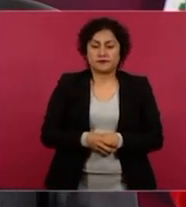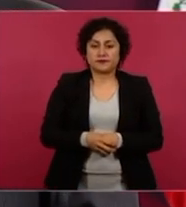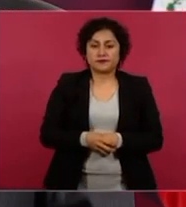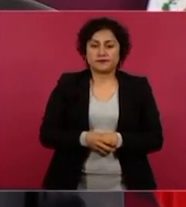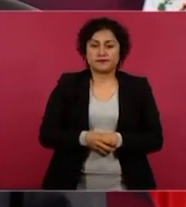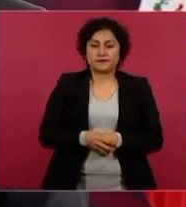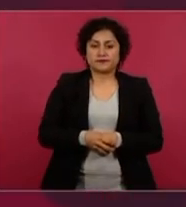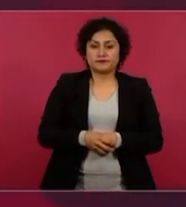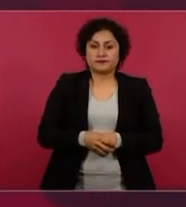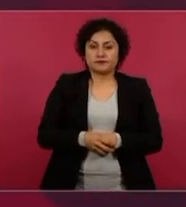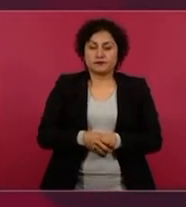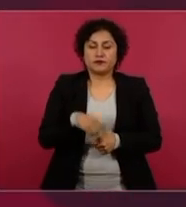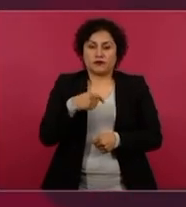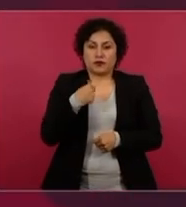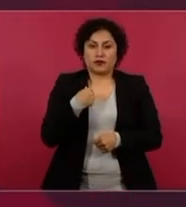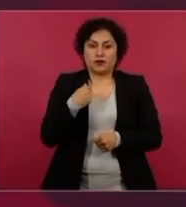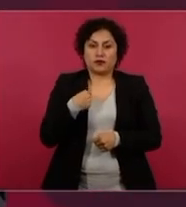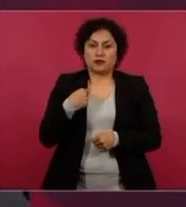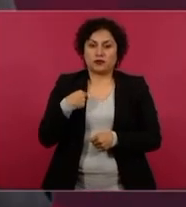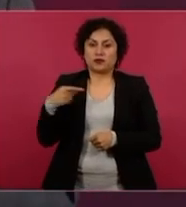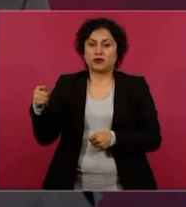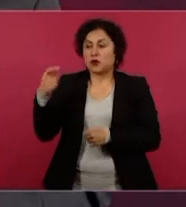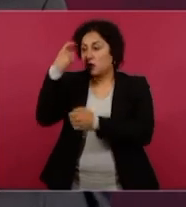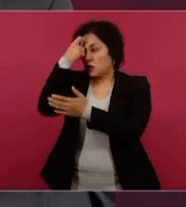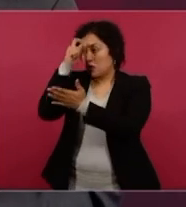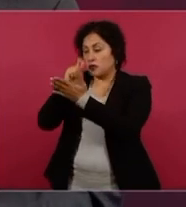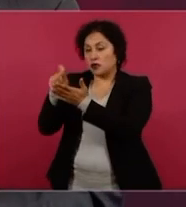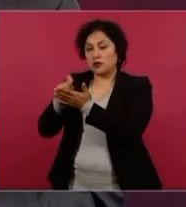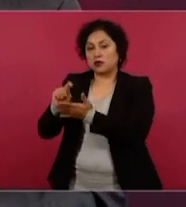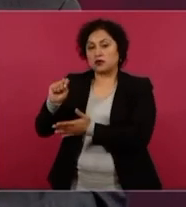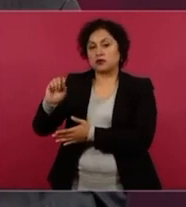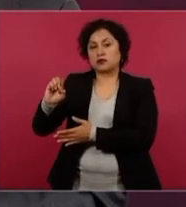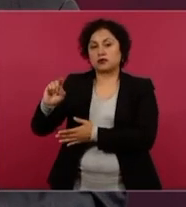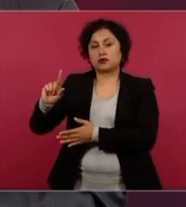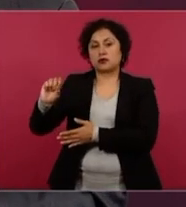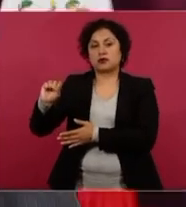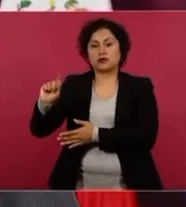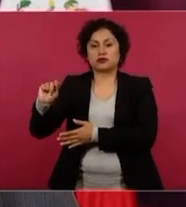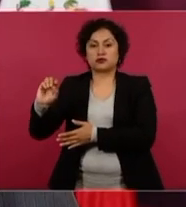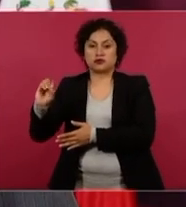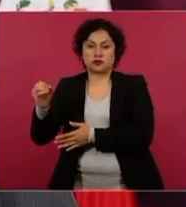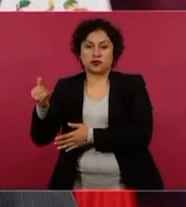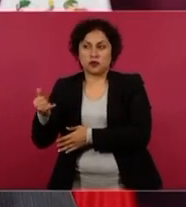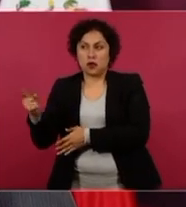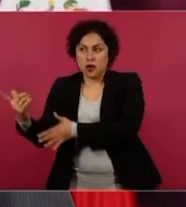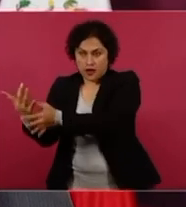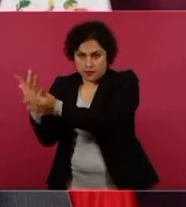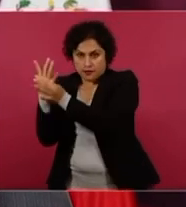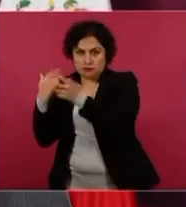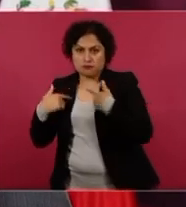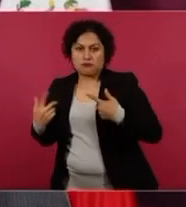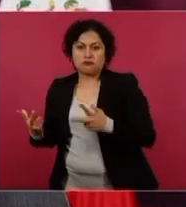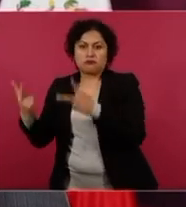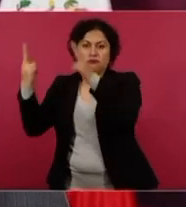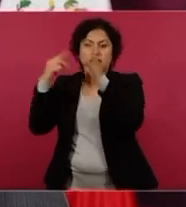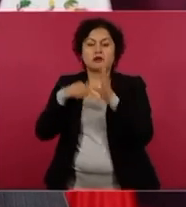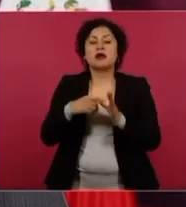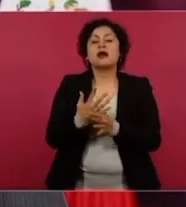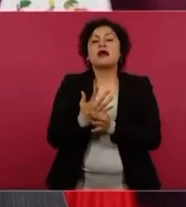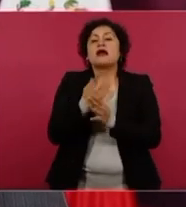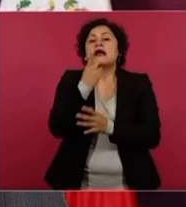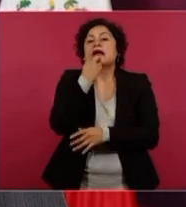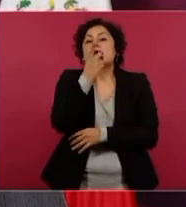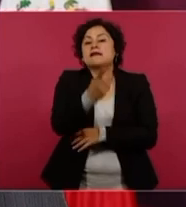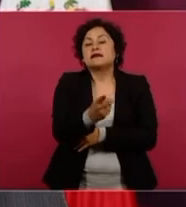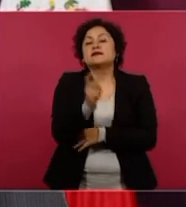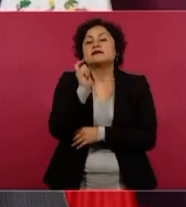citando a León Tolstoy, que decía que un Estado que no procuraba la justicia no era más que una